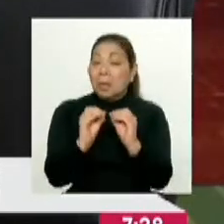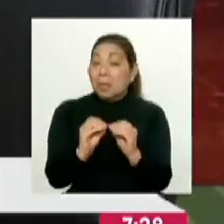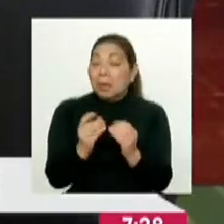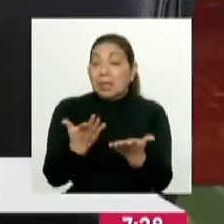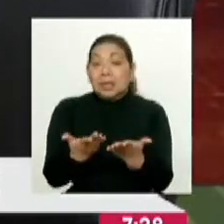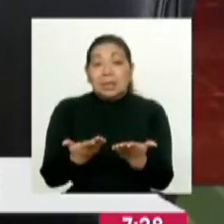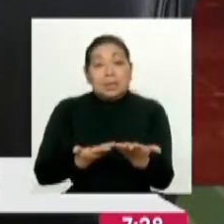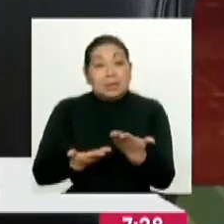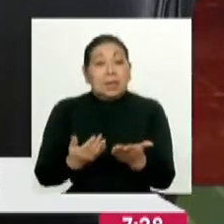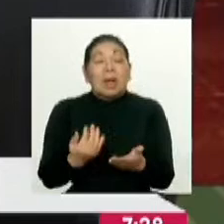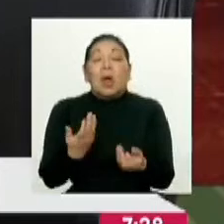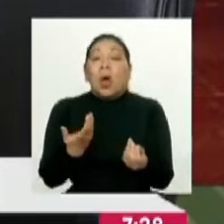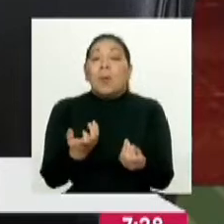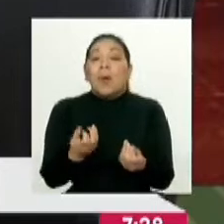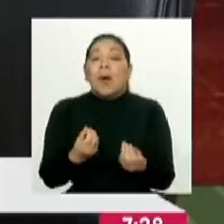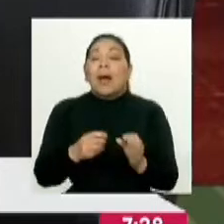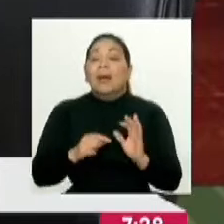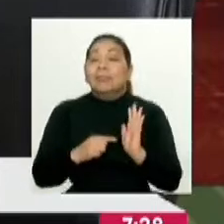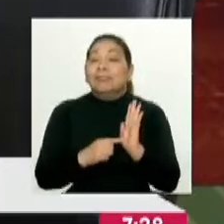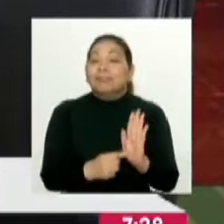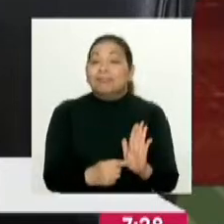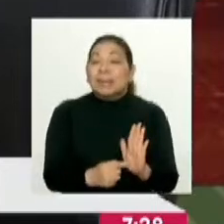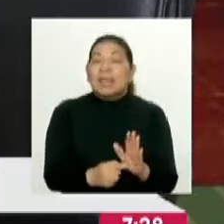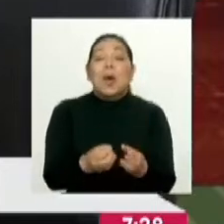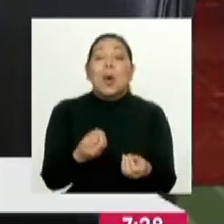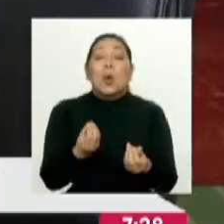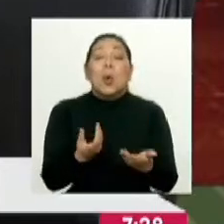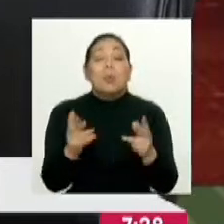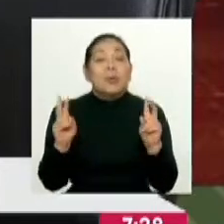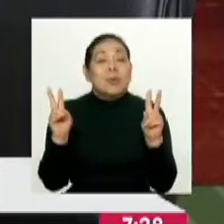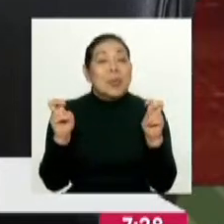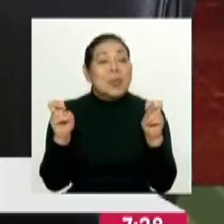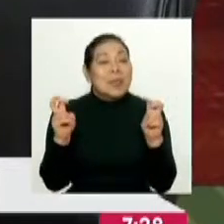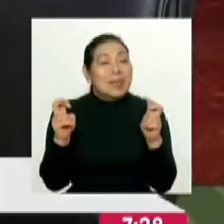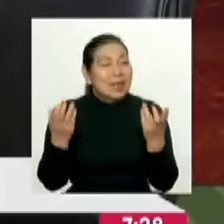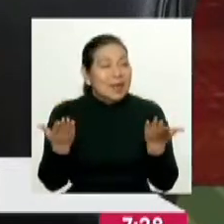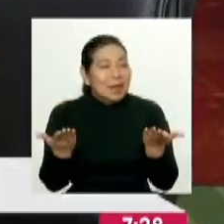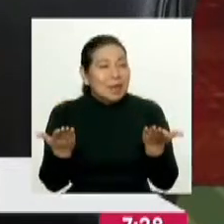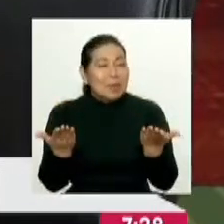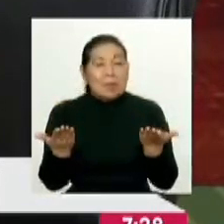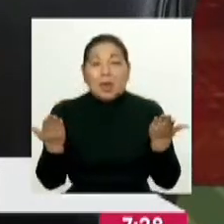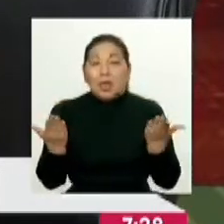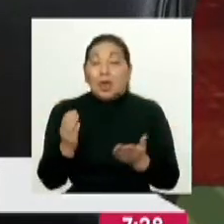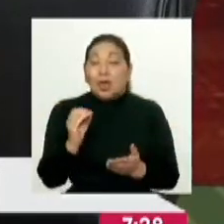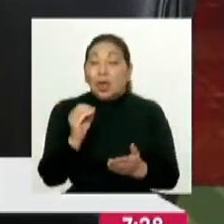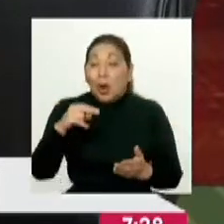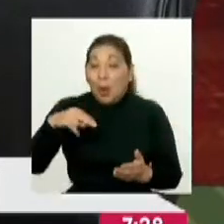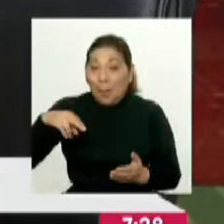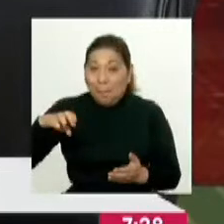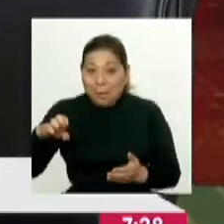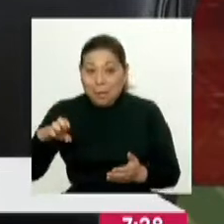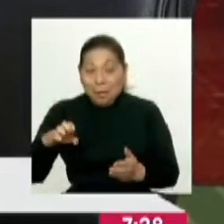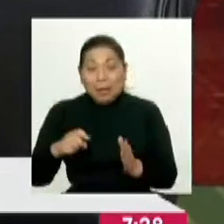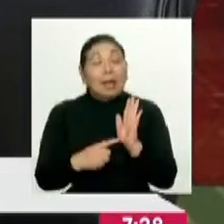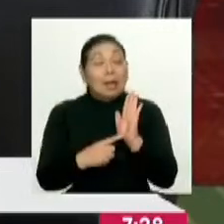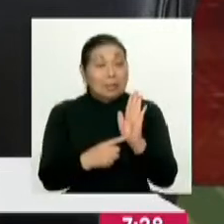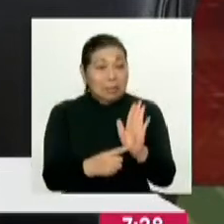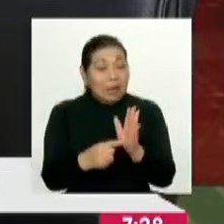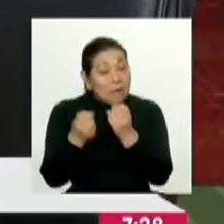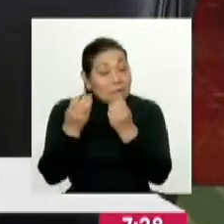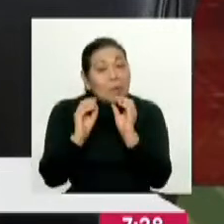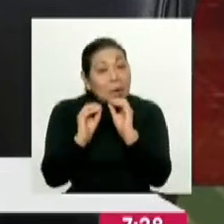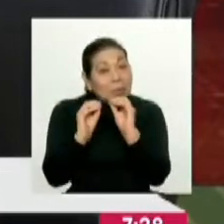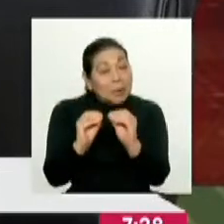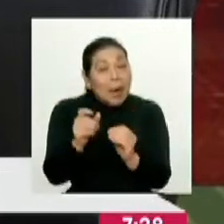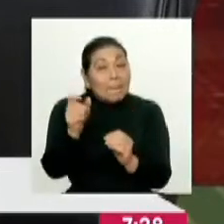oportunidad de hacerlo en línea. ¿Por qué? Porque esto es un tema en donde OMPE busca, presentada la información,